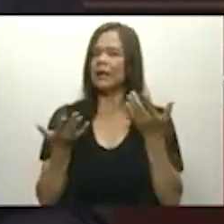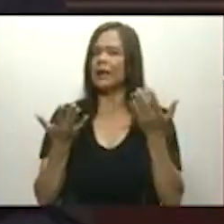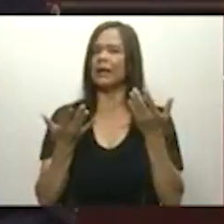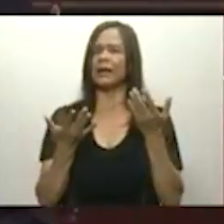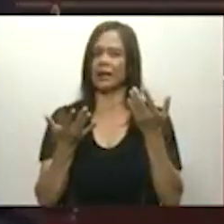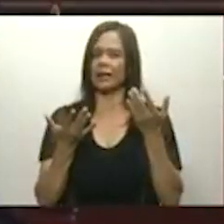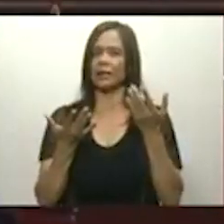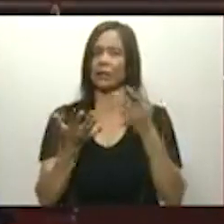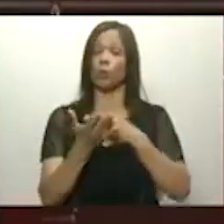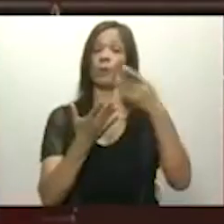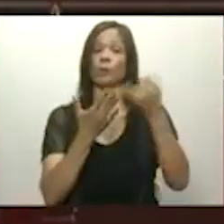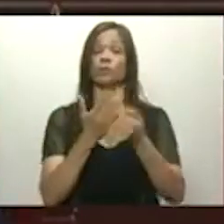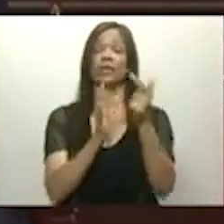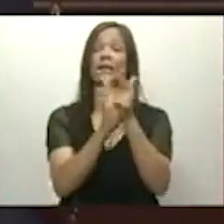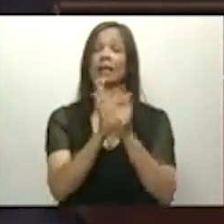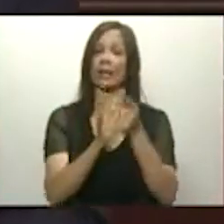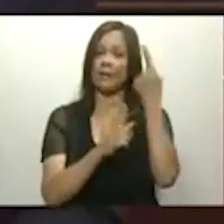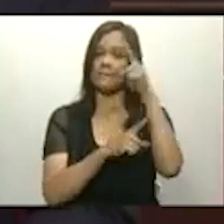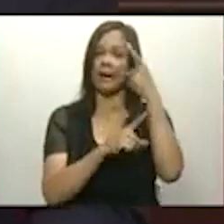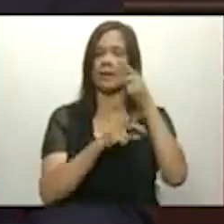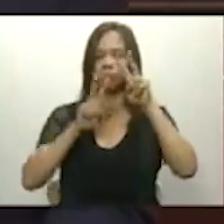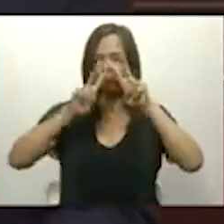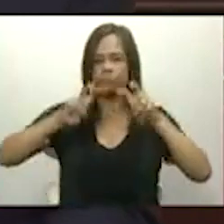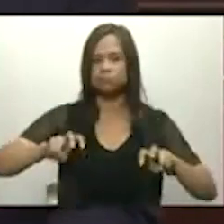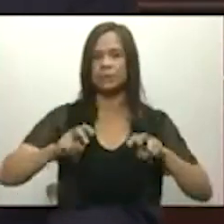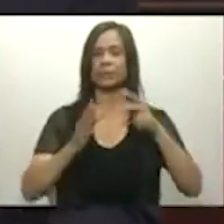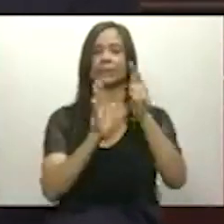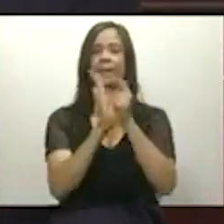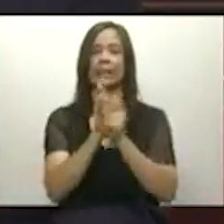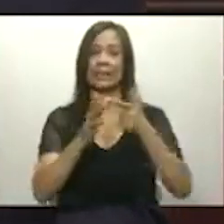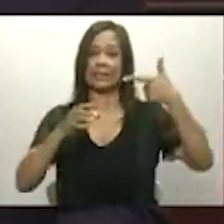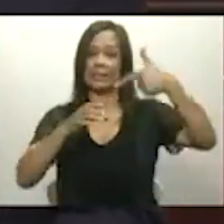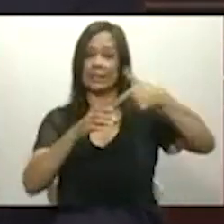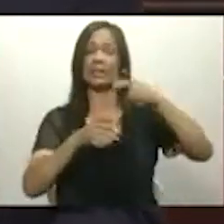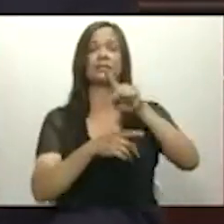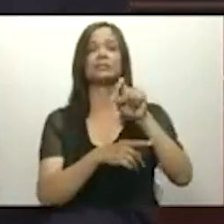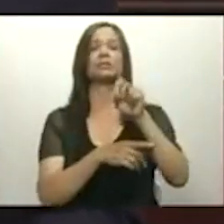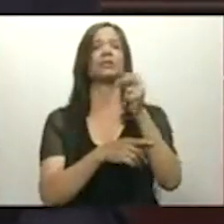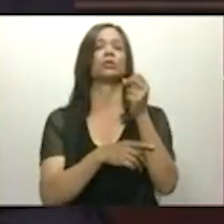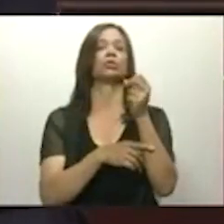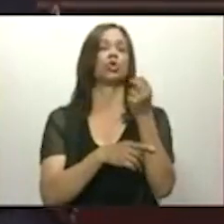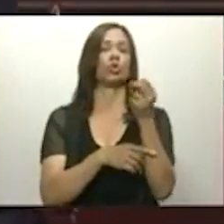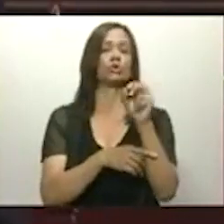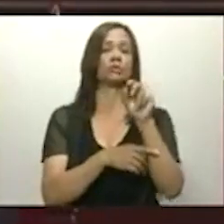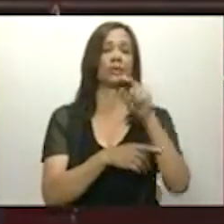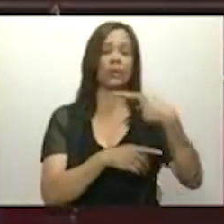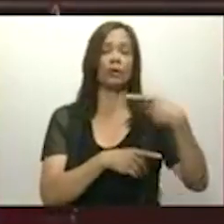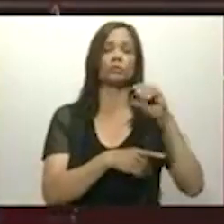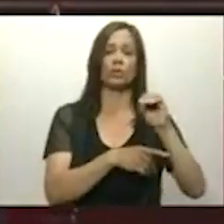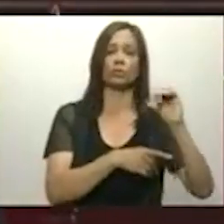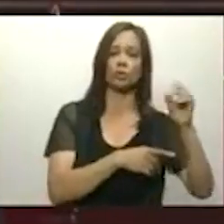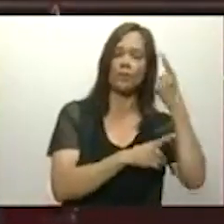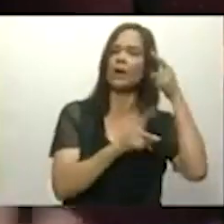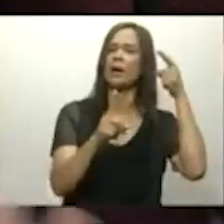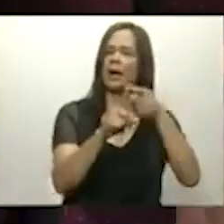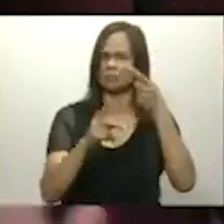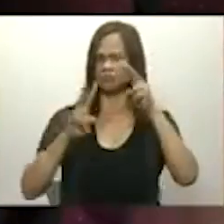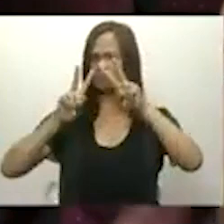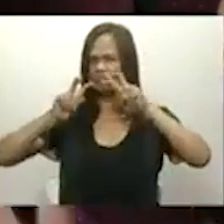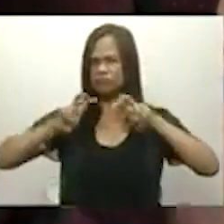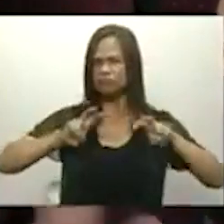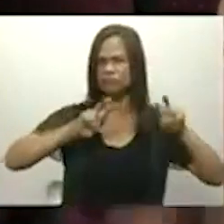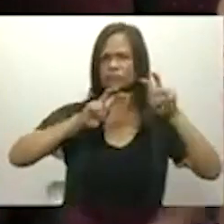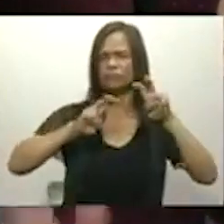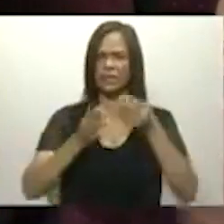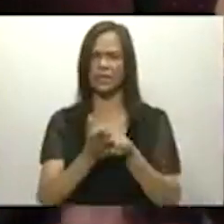introduciendo un proyecto de ley para la revisión de la ley de hidrocarburos 112-00 con el objetivo de revisar la